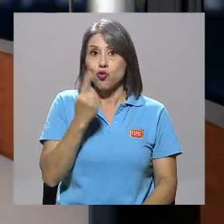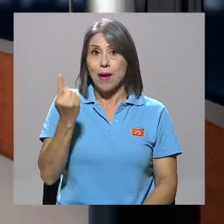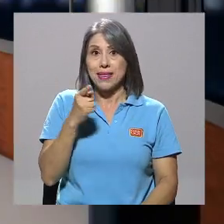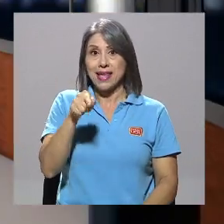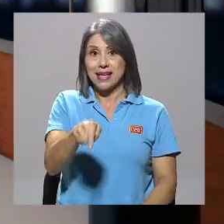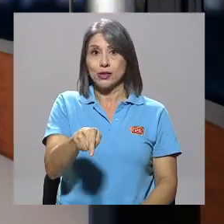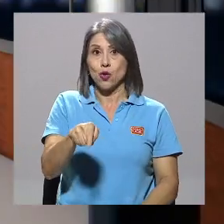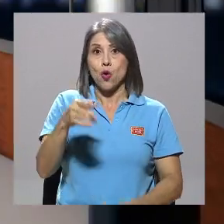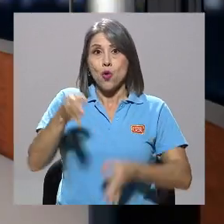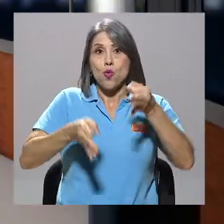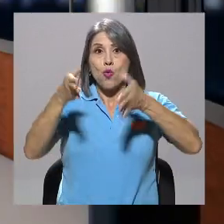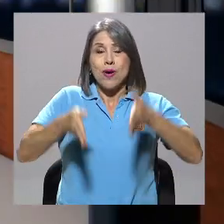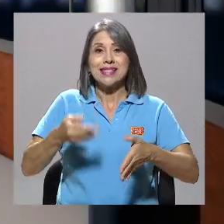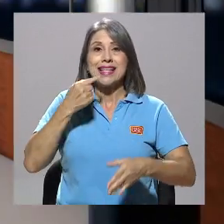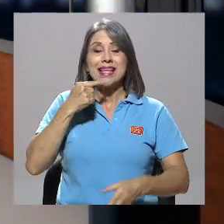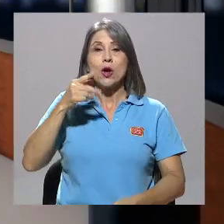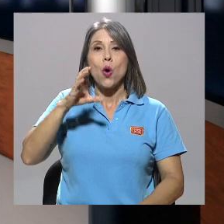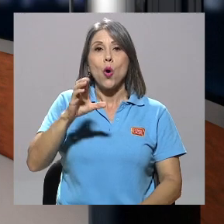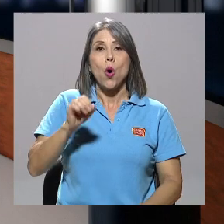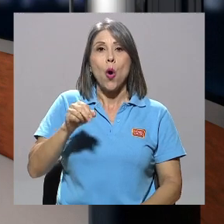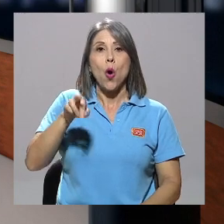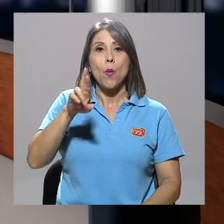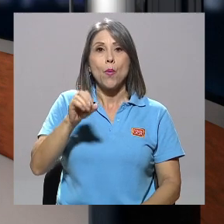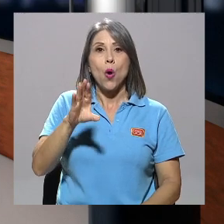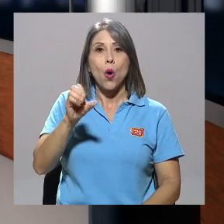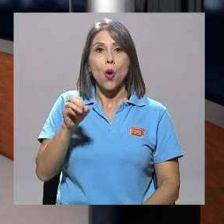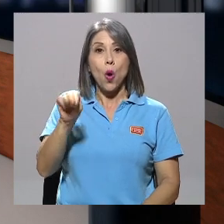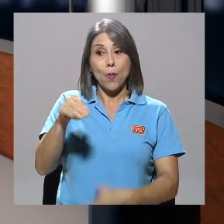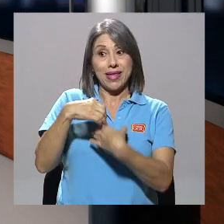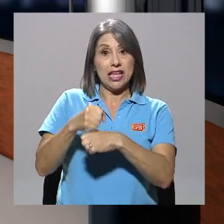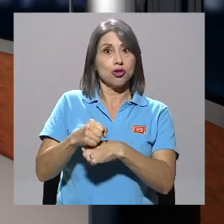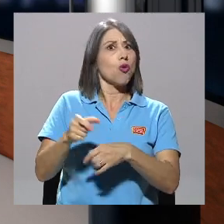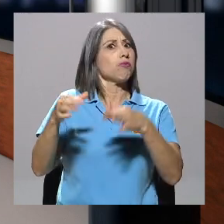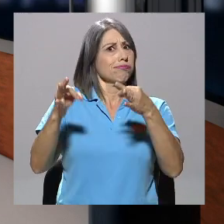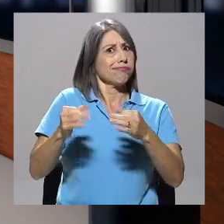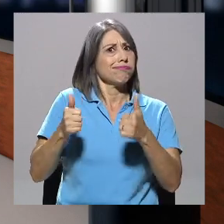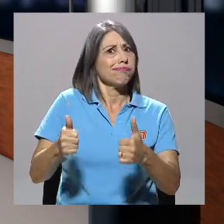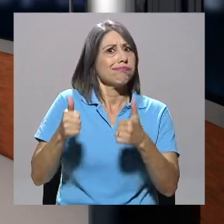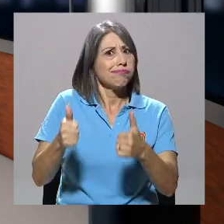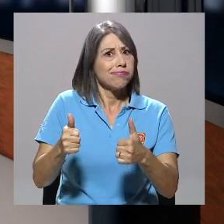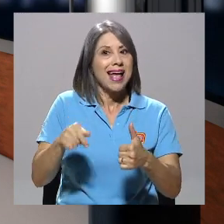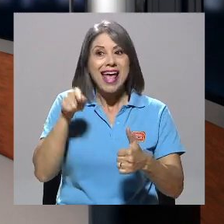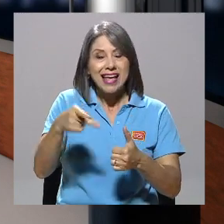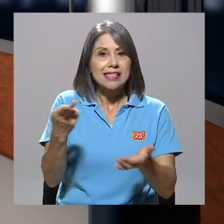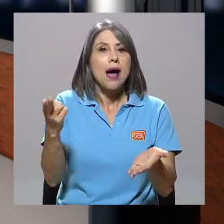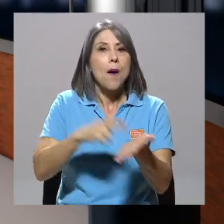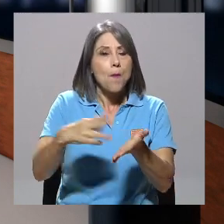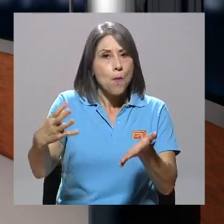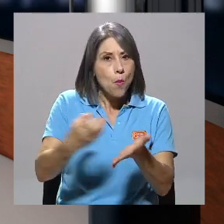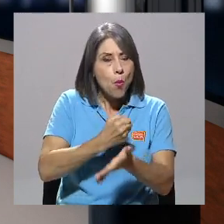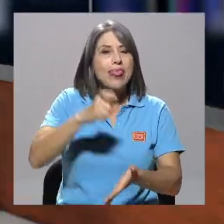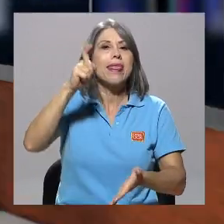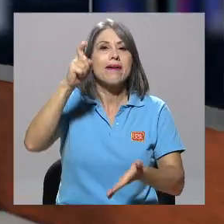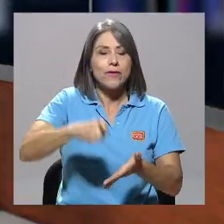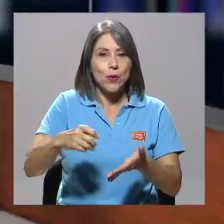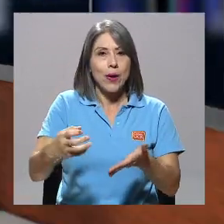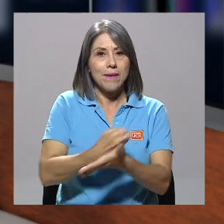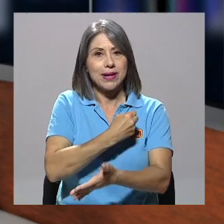lo actuado por la Coprocom fue totalmente a derecho y que la multa debió haberse cobrado.